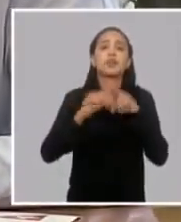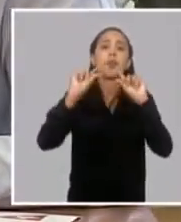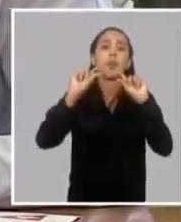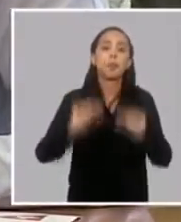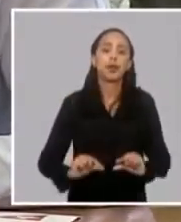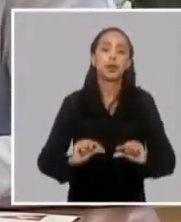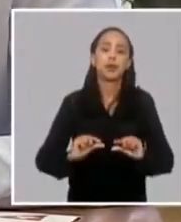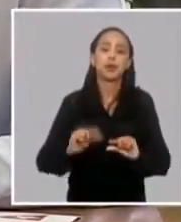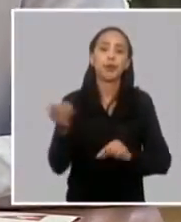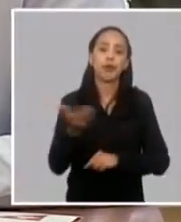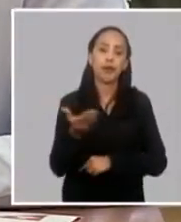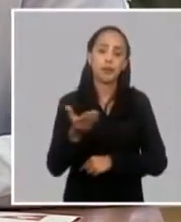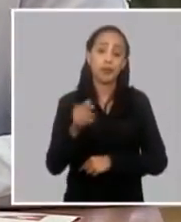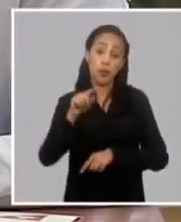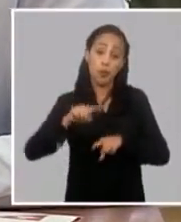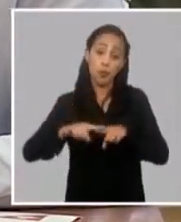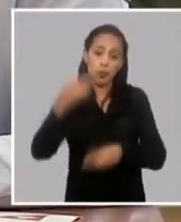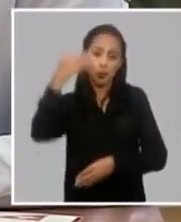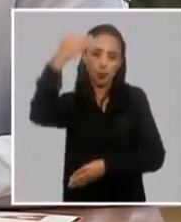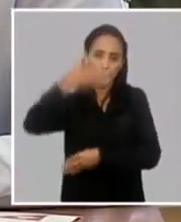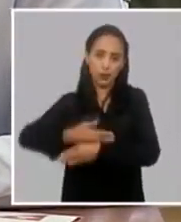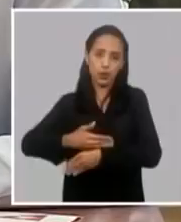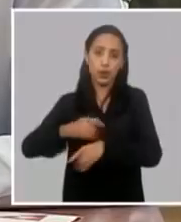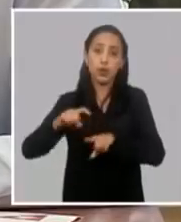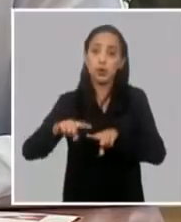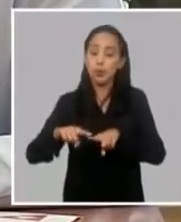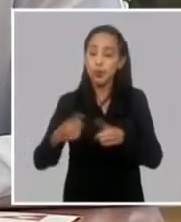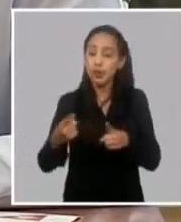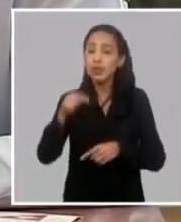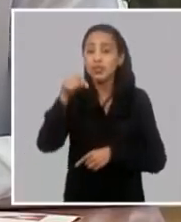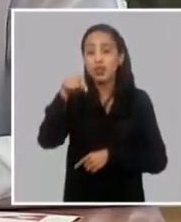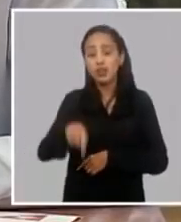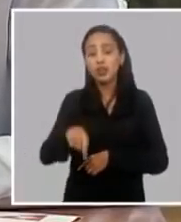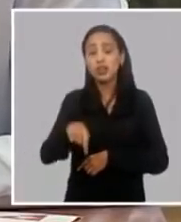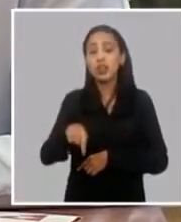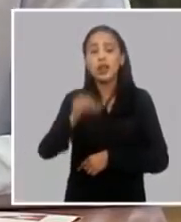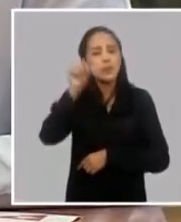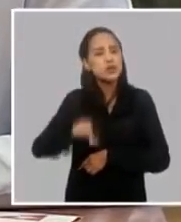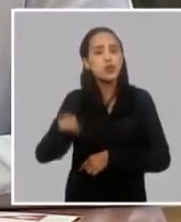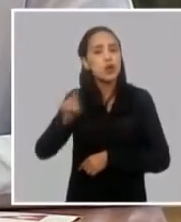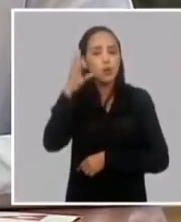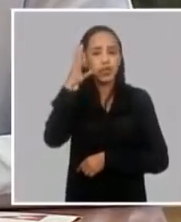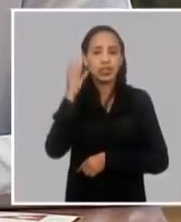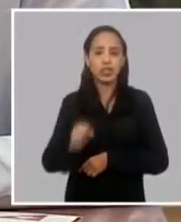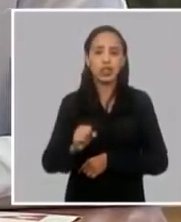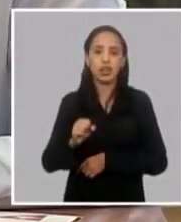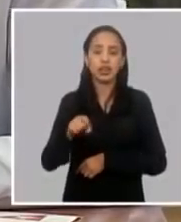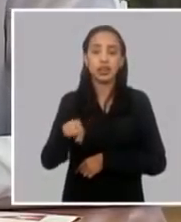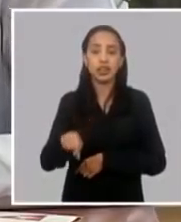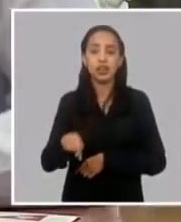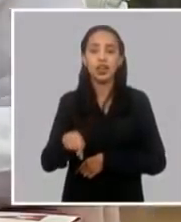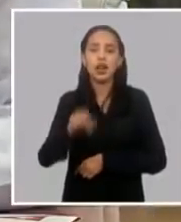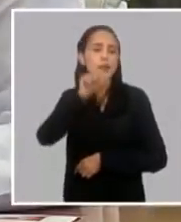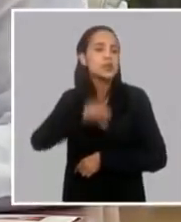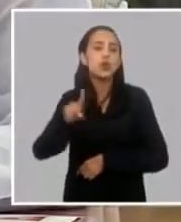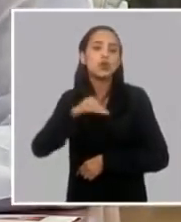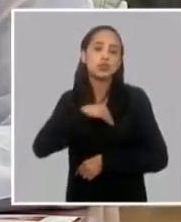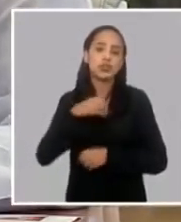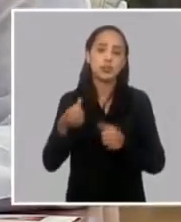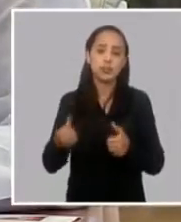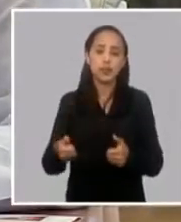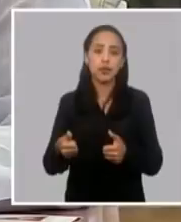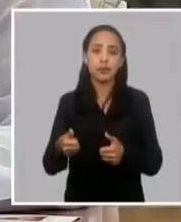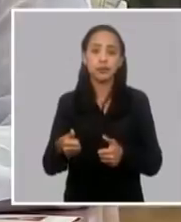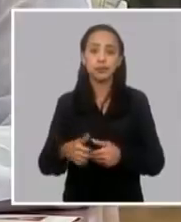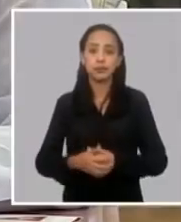velocidades que nos acortan y eso entonces provoca acentuamiento de incomprensiones de inconformidades y